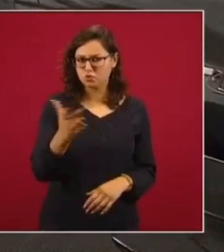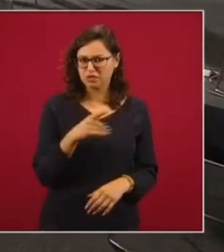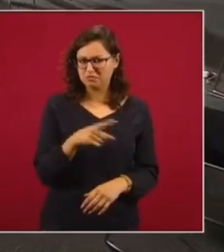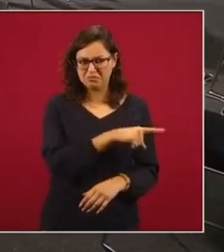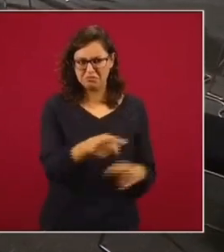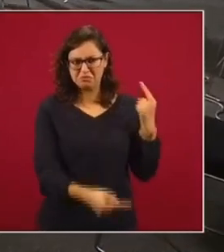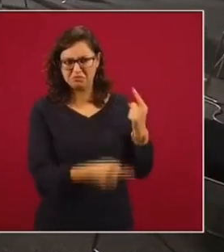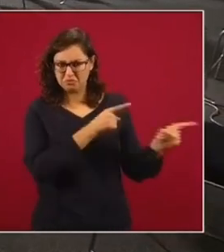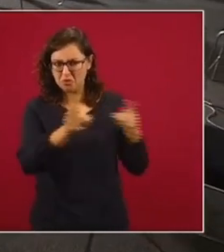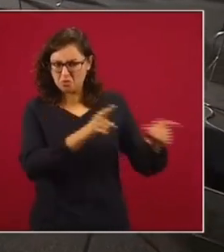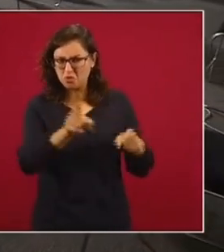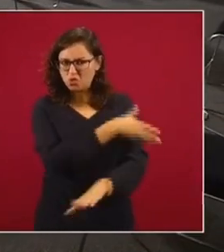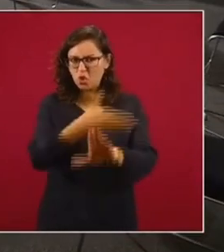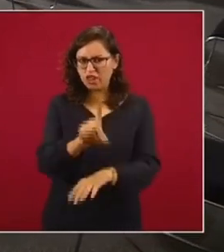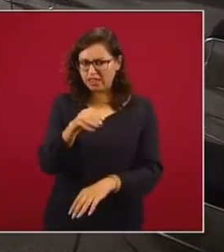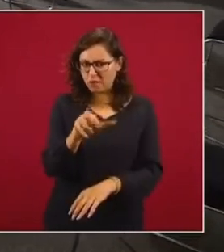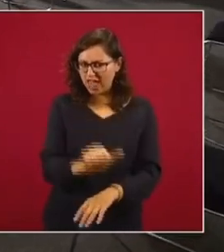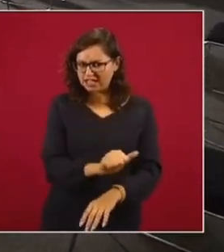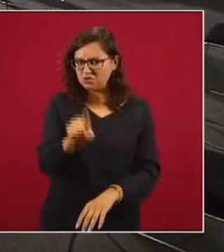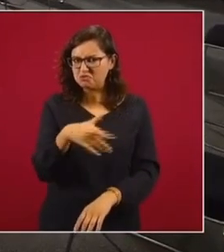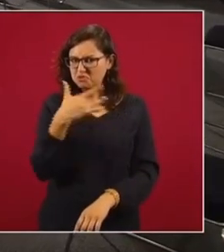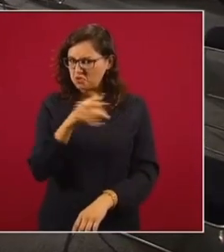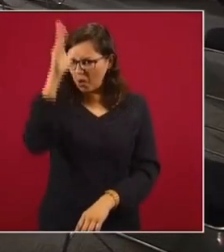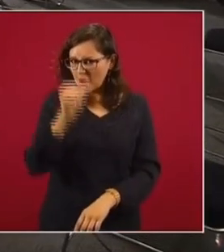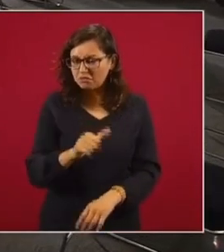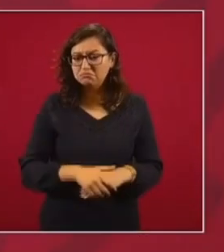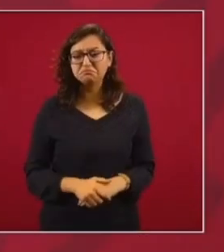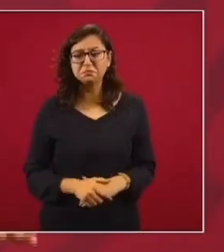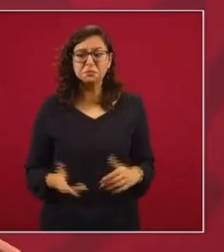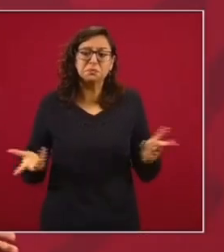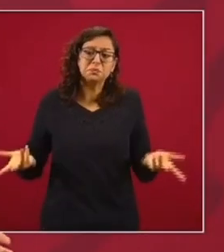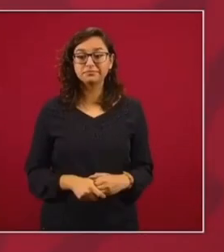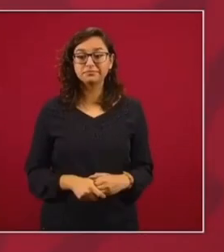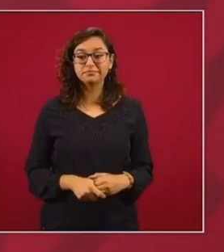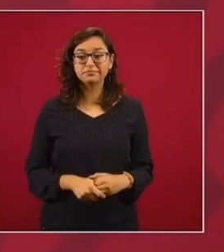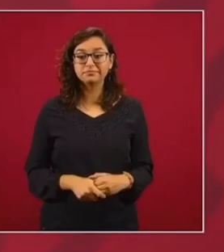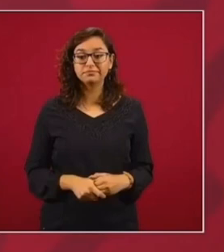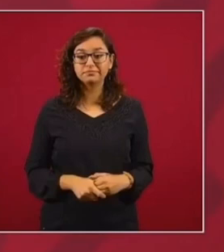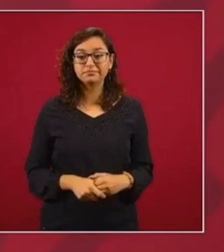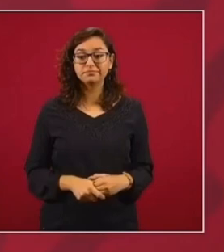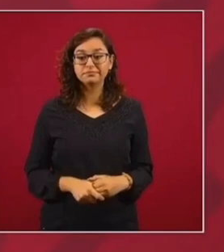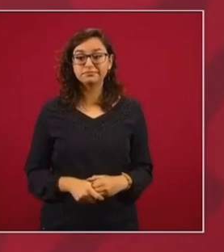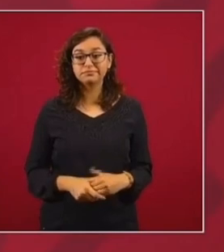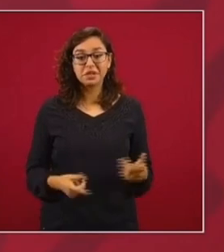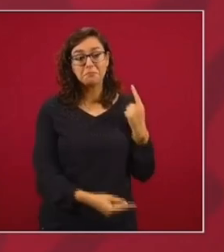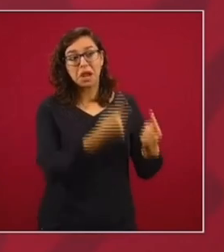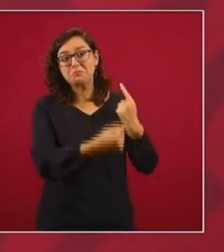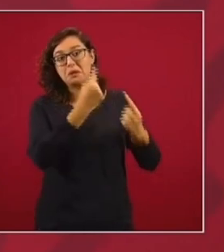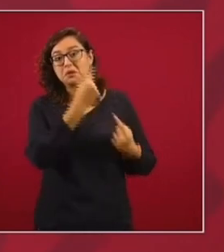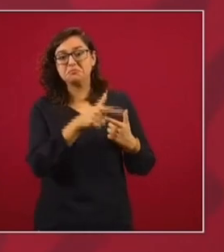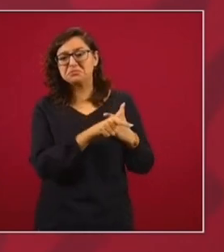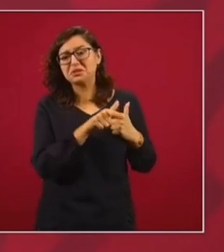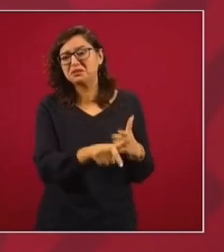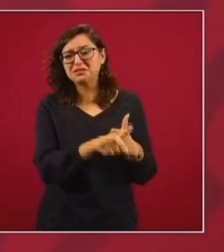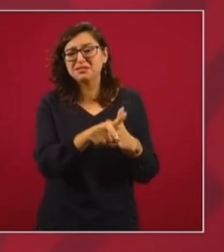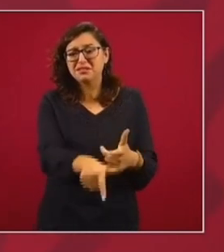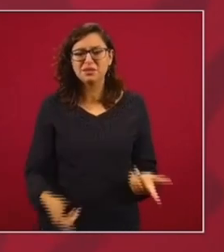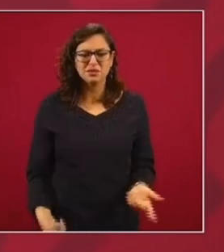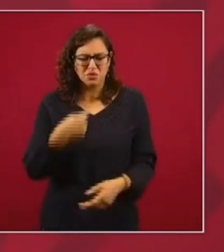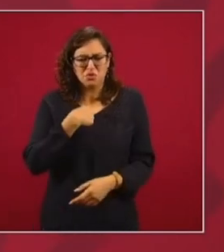Esto que digan que usted adentra contra la democracia, les dice que es cierto. Pues sí, pero se va a seguir diciendo, no tiene sentido